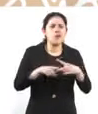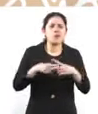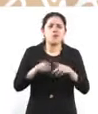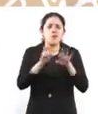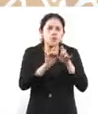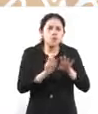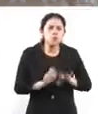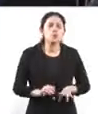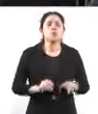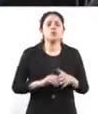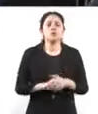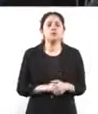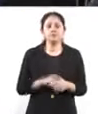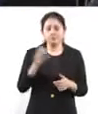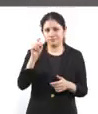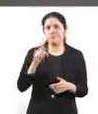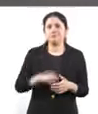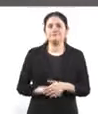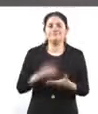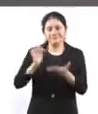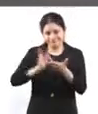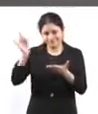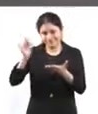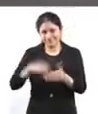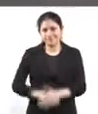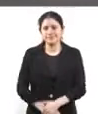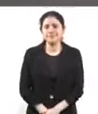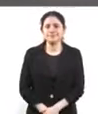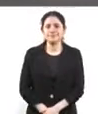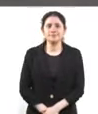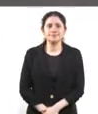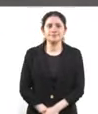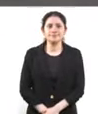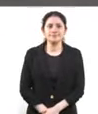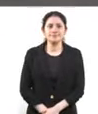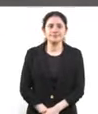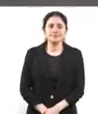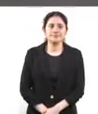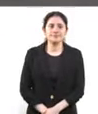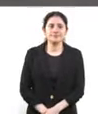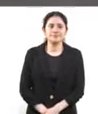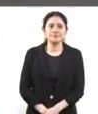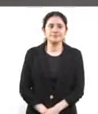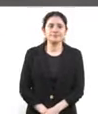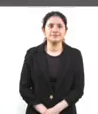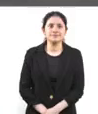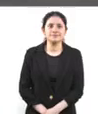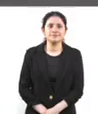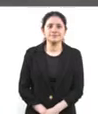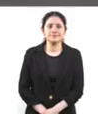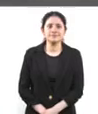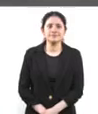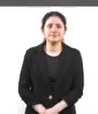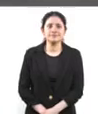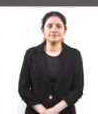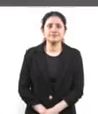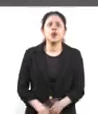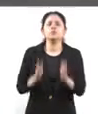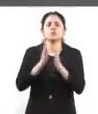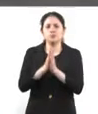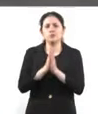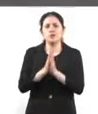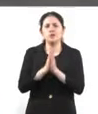proceso. Gracias. Gracias. Cumplimos con la sesión de preguntas y respuestas. Muchas gracias. Ayúdenos a difundir la